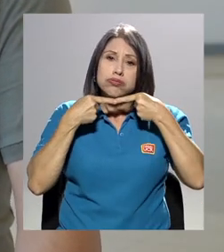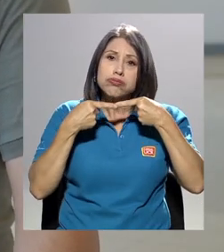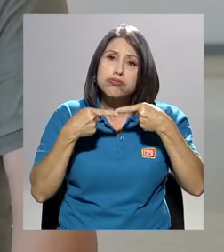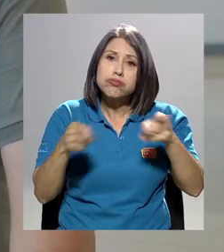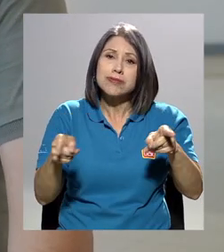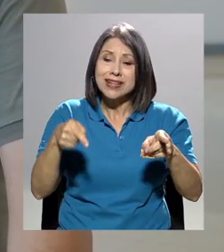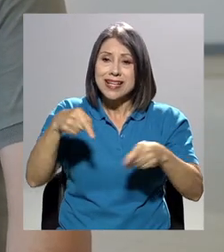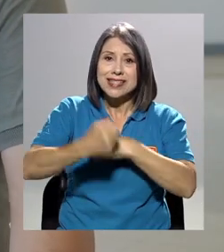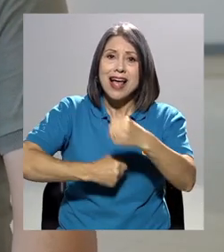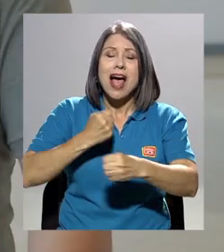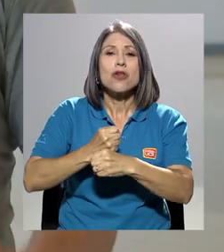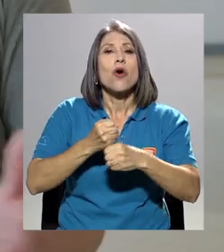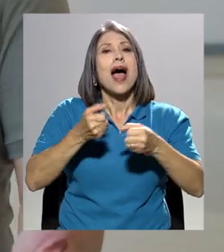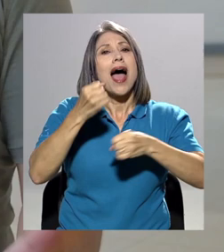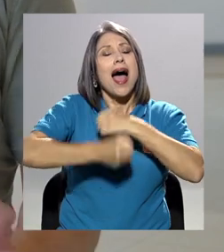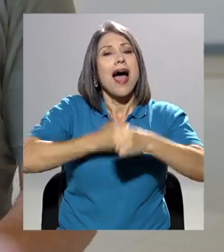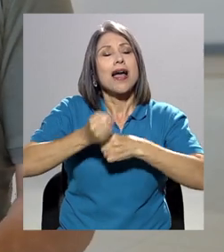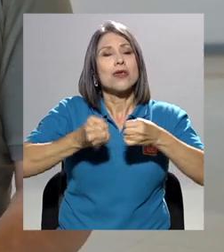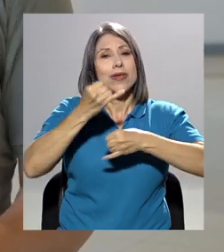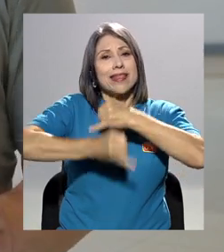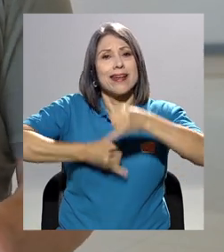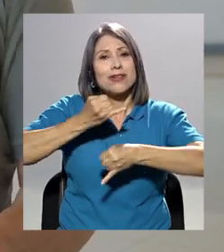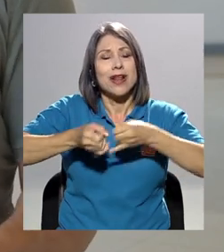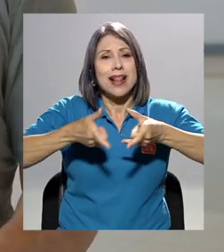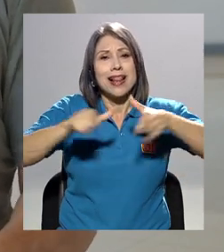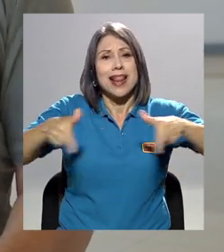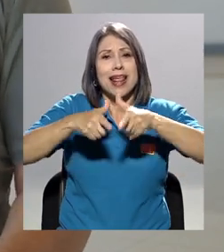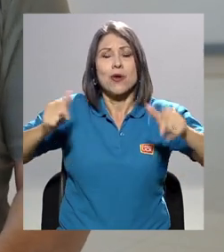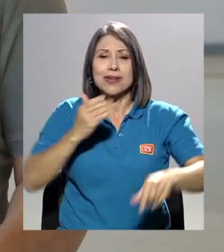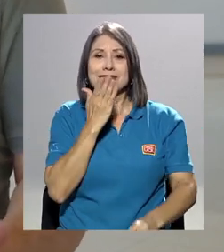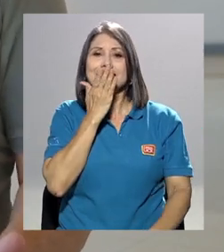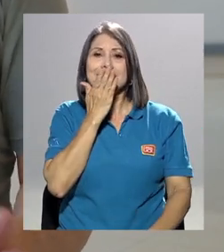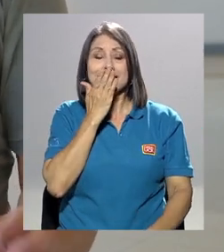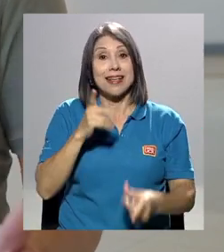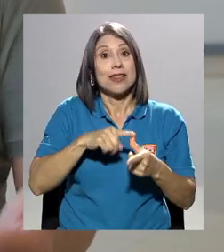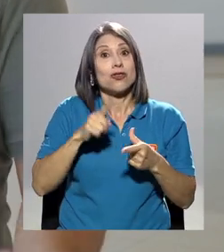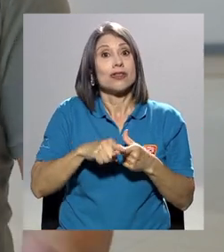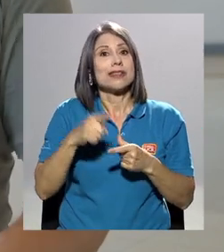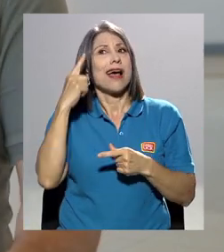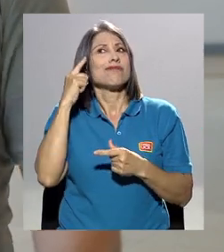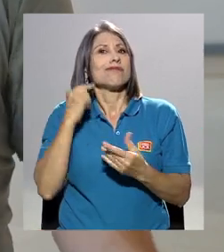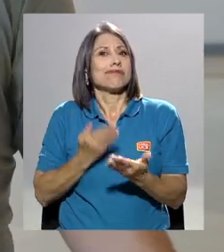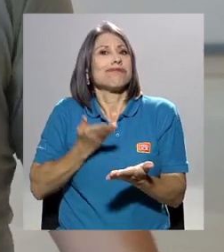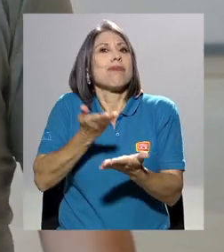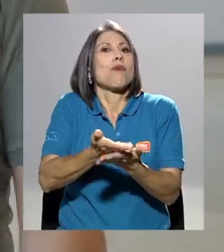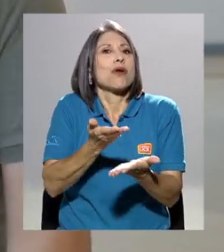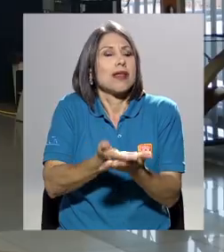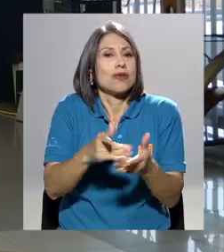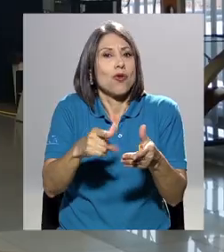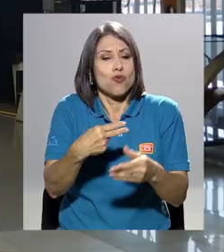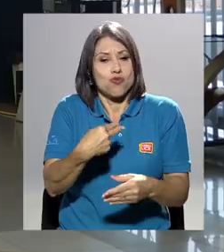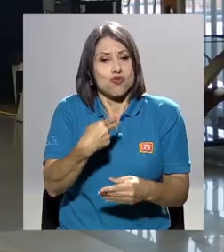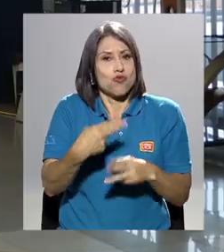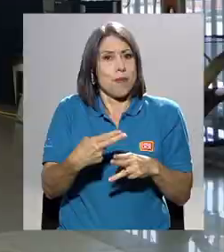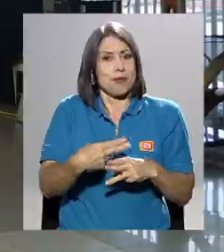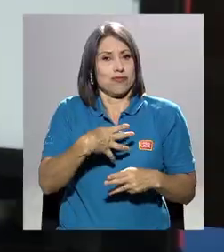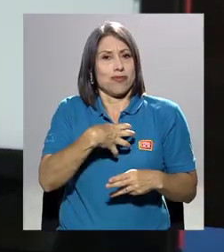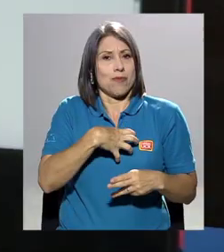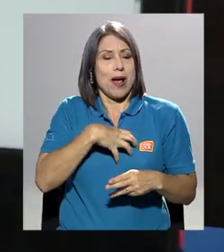Indígenas. Entonces se está proponiendo especialmente nombres locales de costumbres propias de cada región de cada país.